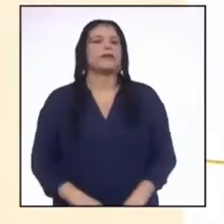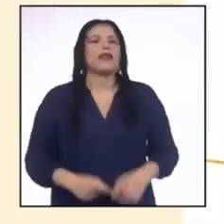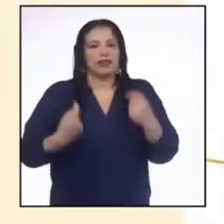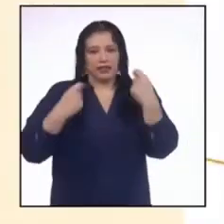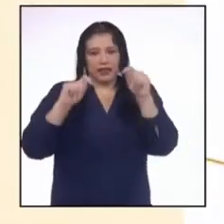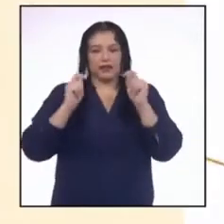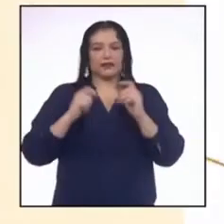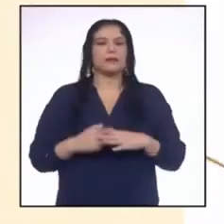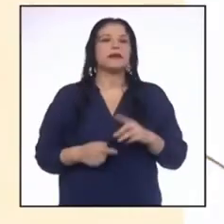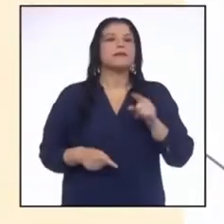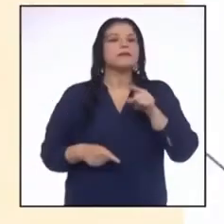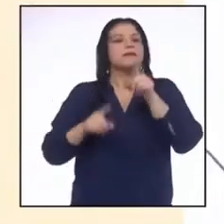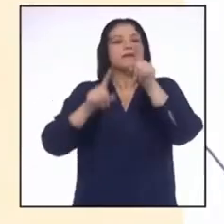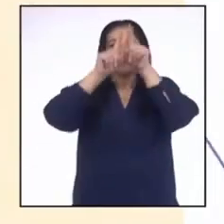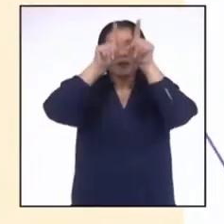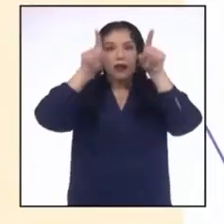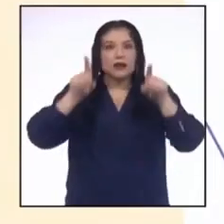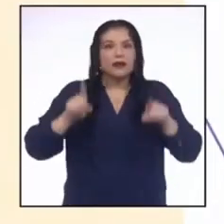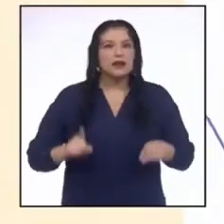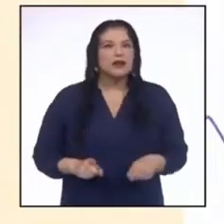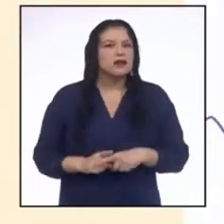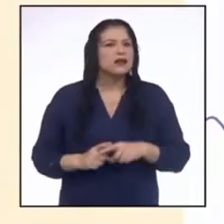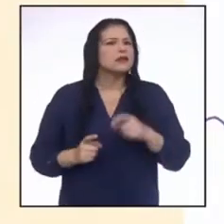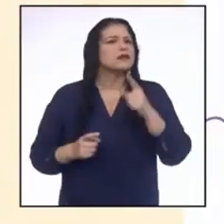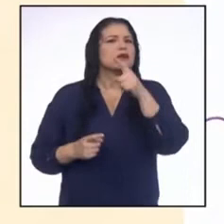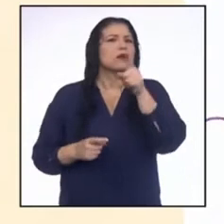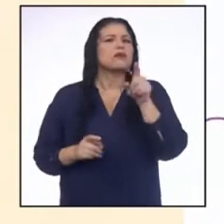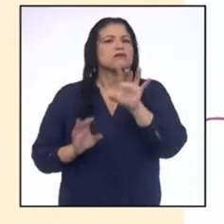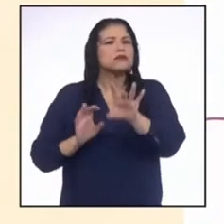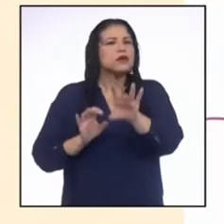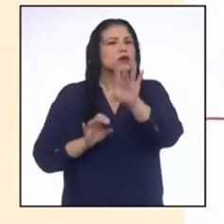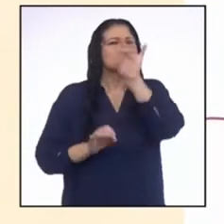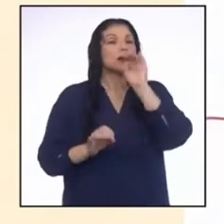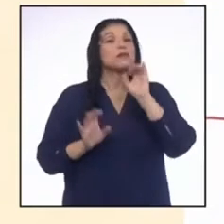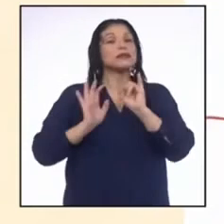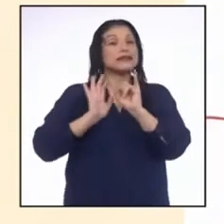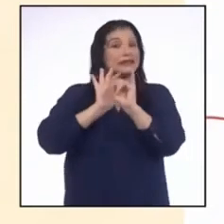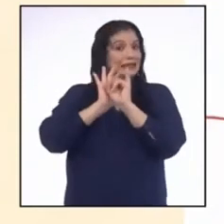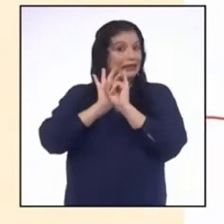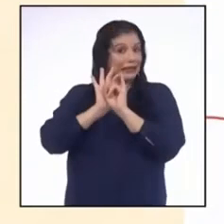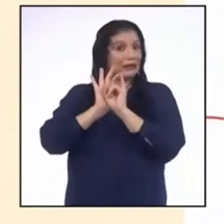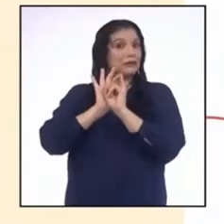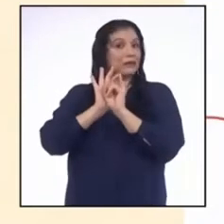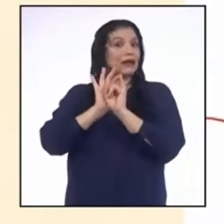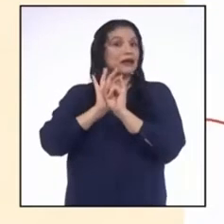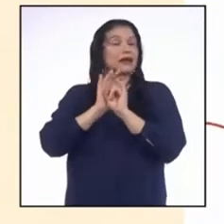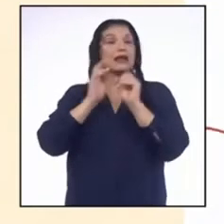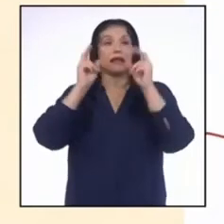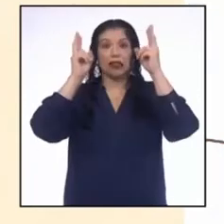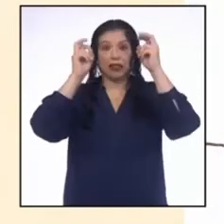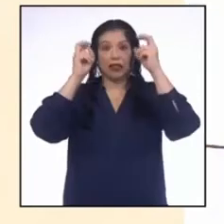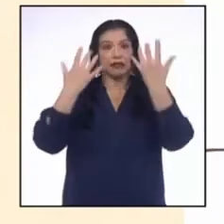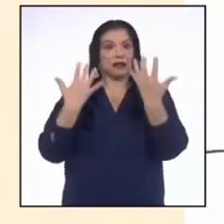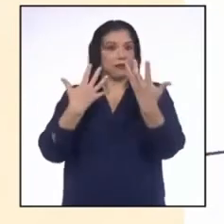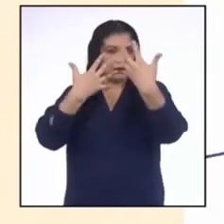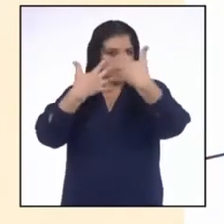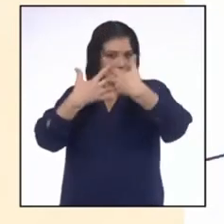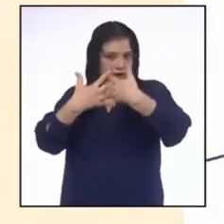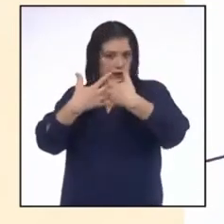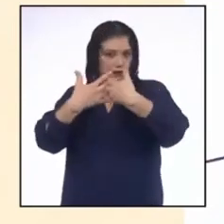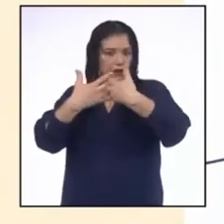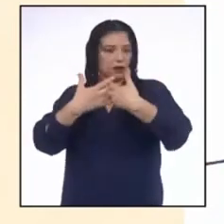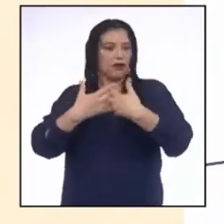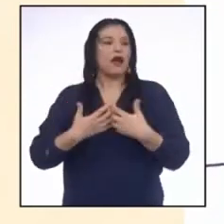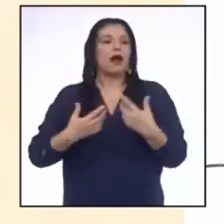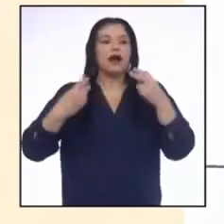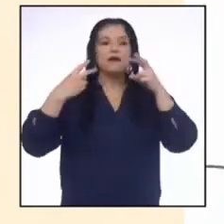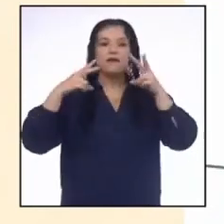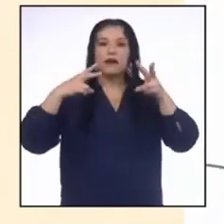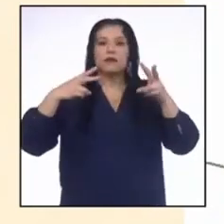En el caso del afiche, encontramos imágenes acerca del tema. Acá vemos animales marinos